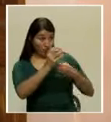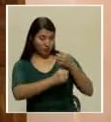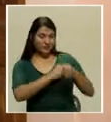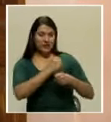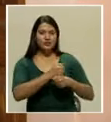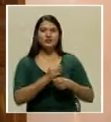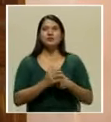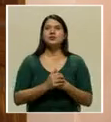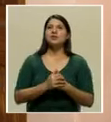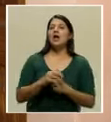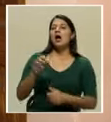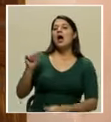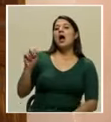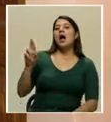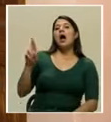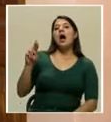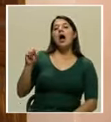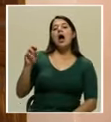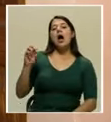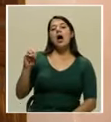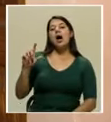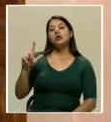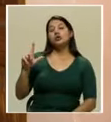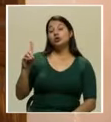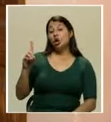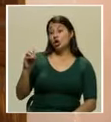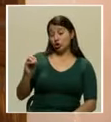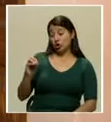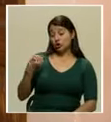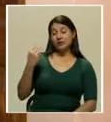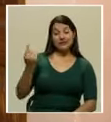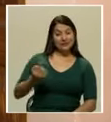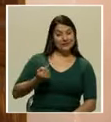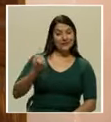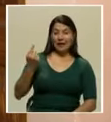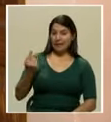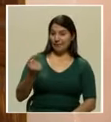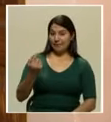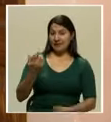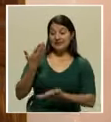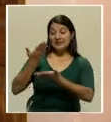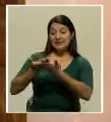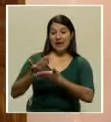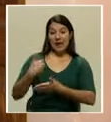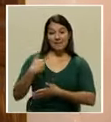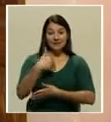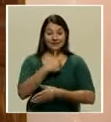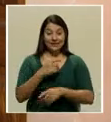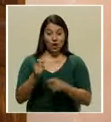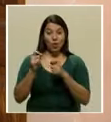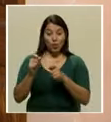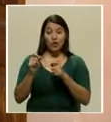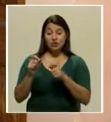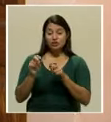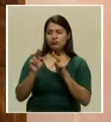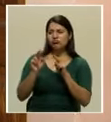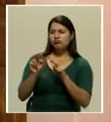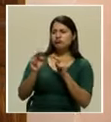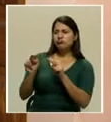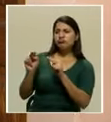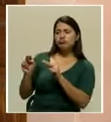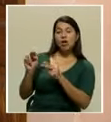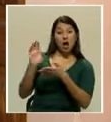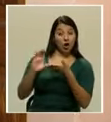Don Arnoldo siempre, cuando llegaba gente del ministerio a observar al colegio,